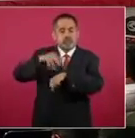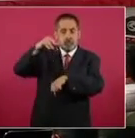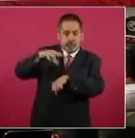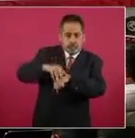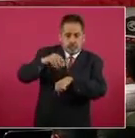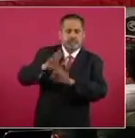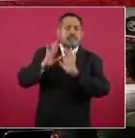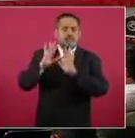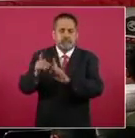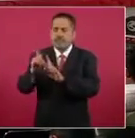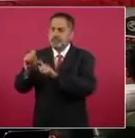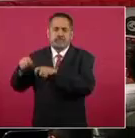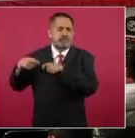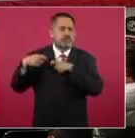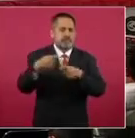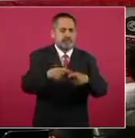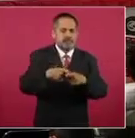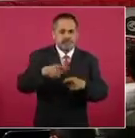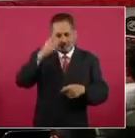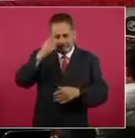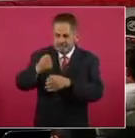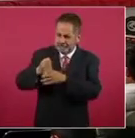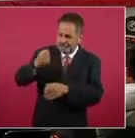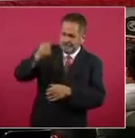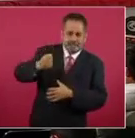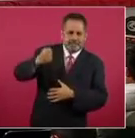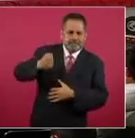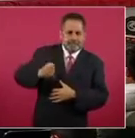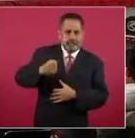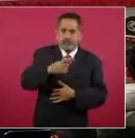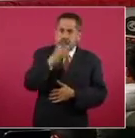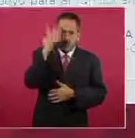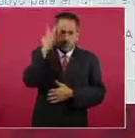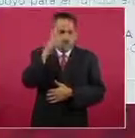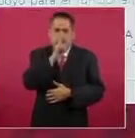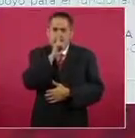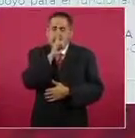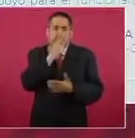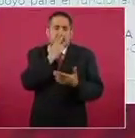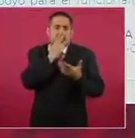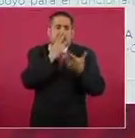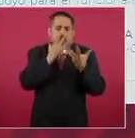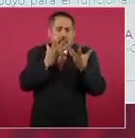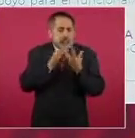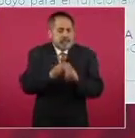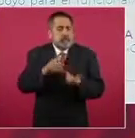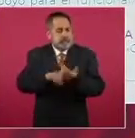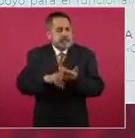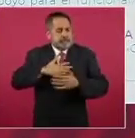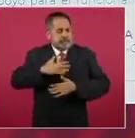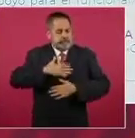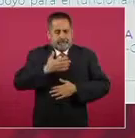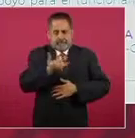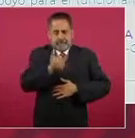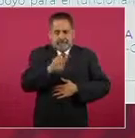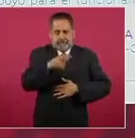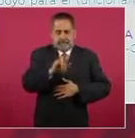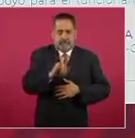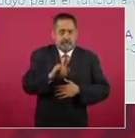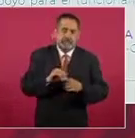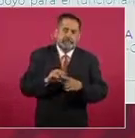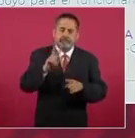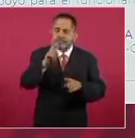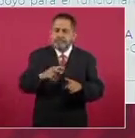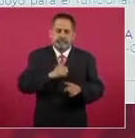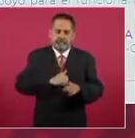al pueblo yaqui el mazo Cuba, que es un objeto sagrado que lamentablemente en tiempos